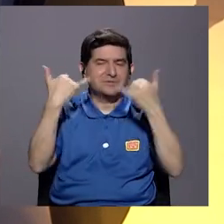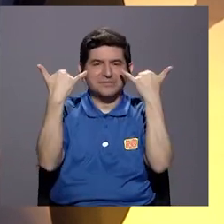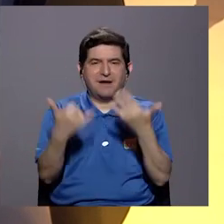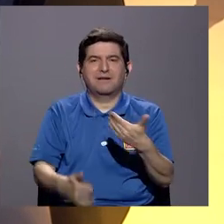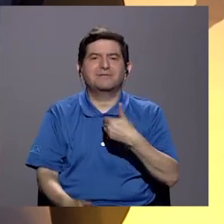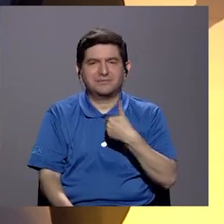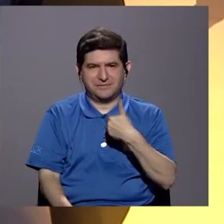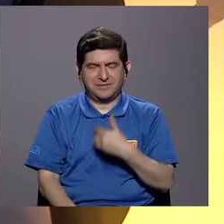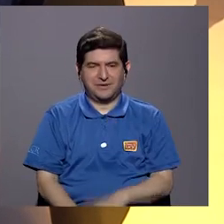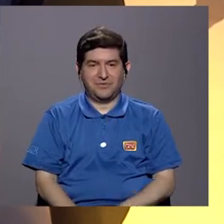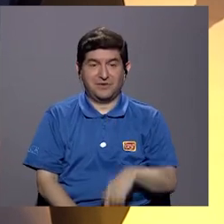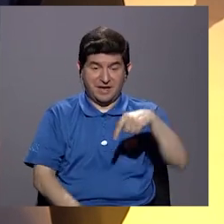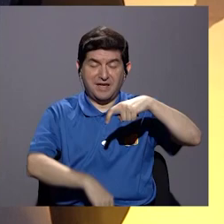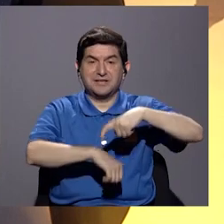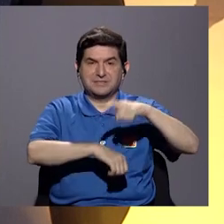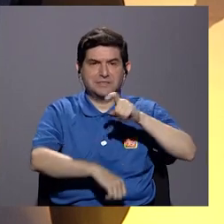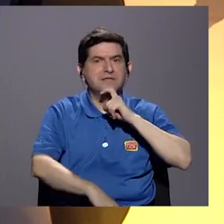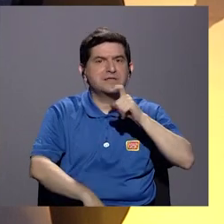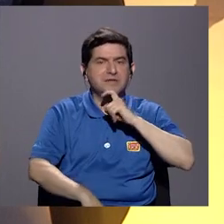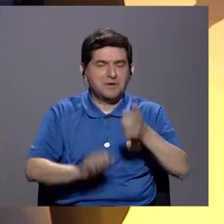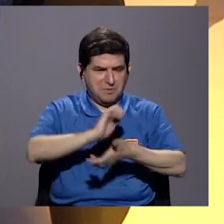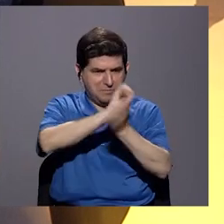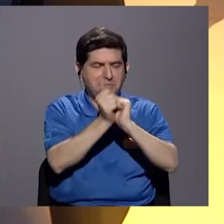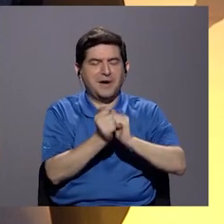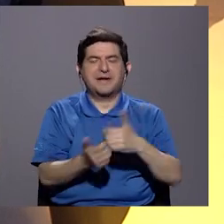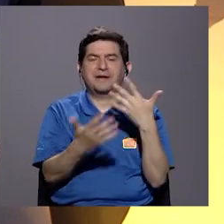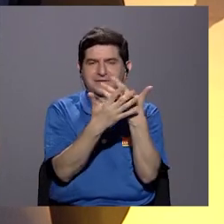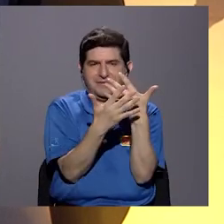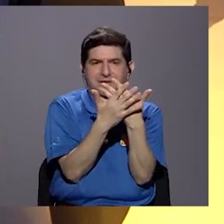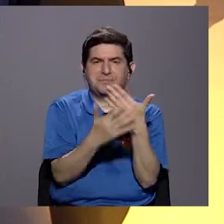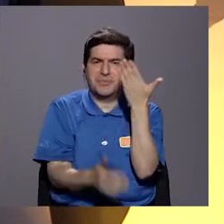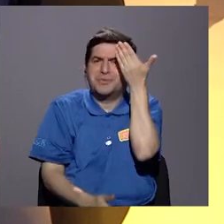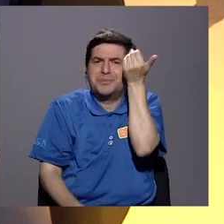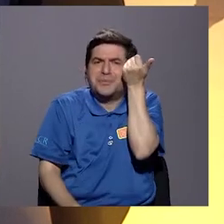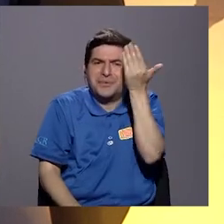los que tenemos ahora. Este es un tiempo difícil, digamos, para hacer reformas penitenciarias,